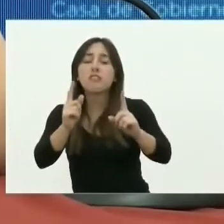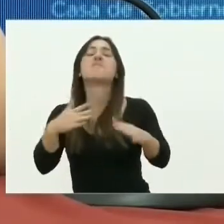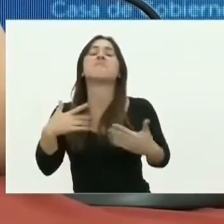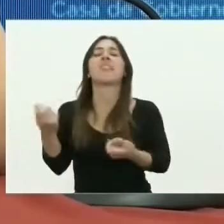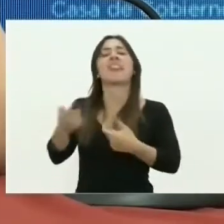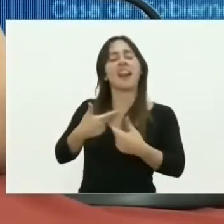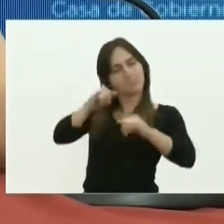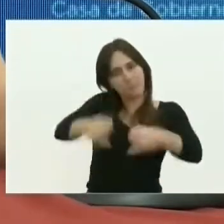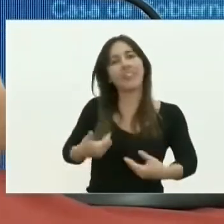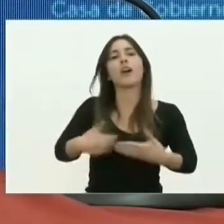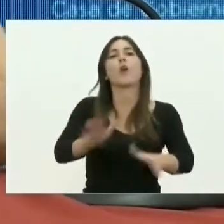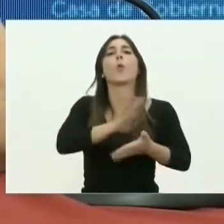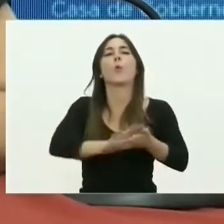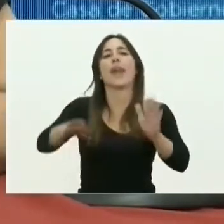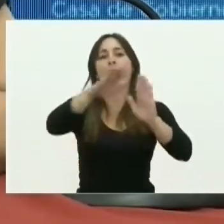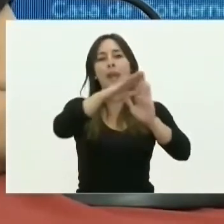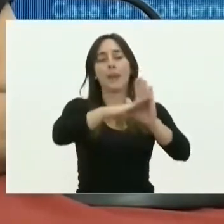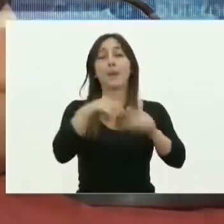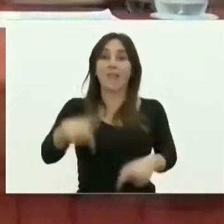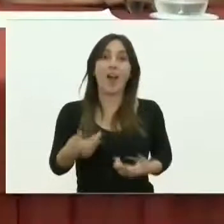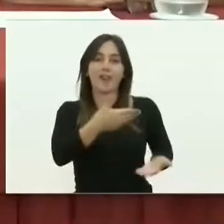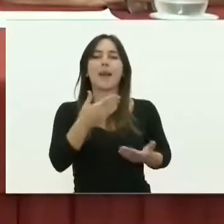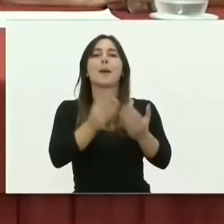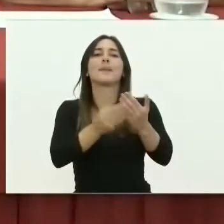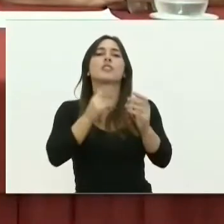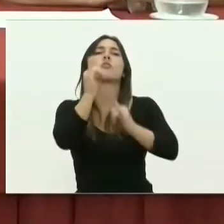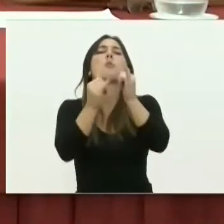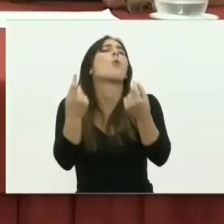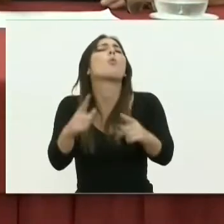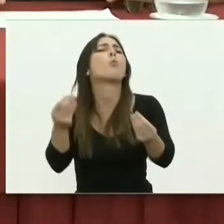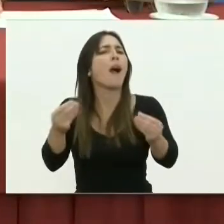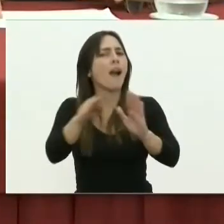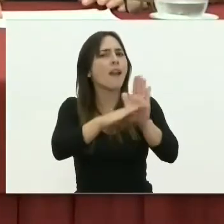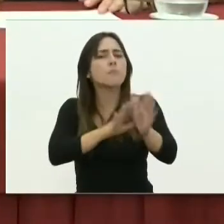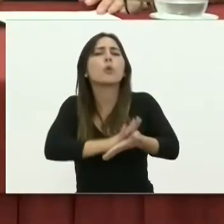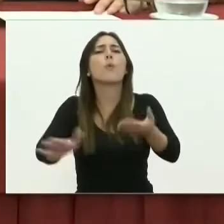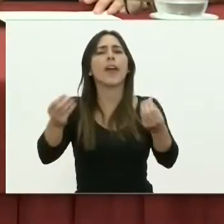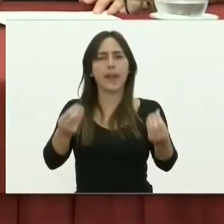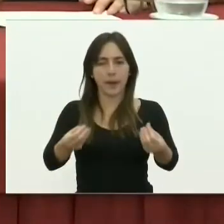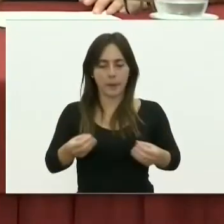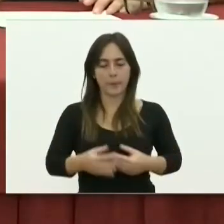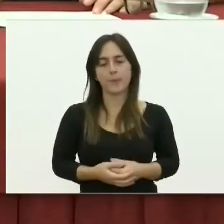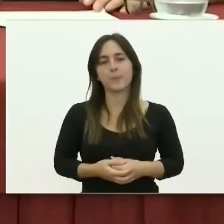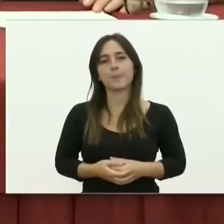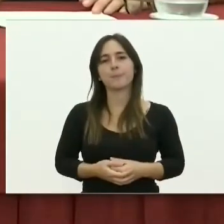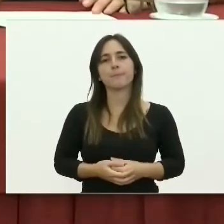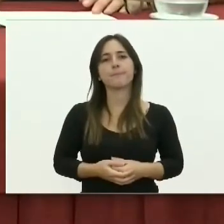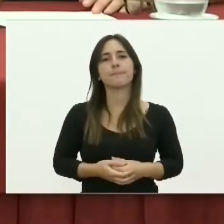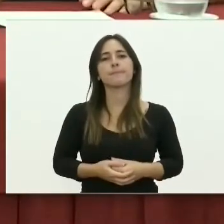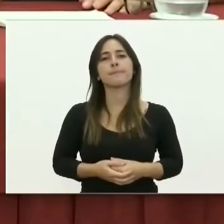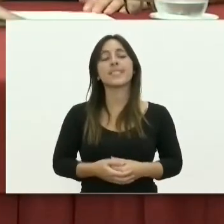medidas, que el Ministro va a comentar. Bueno, se ha dispuesto que